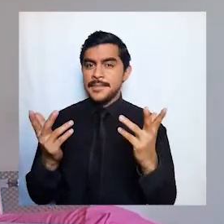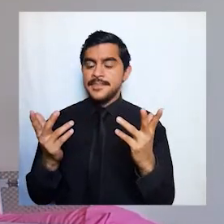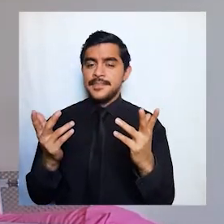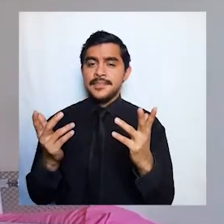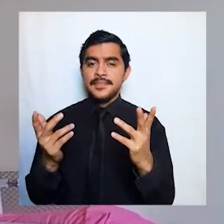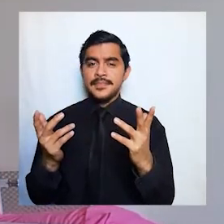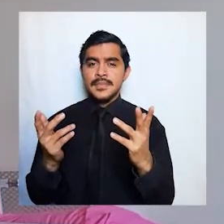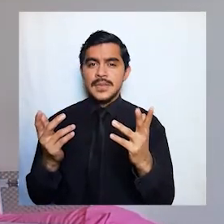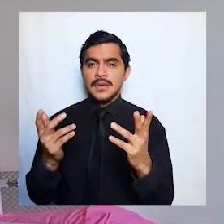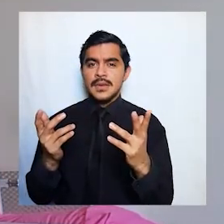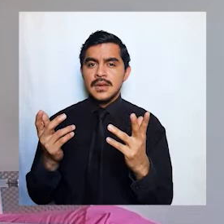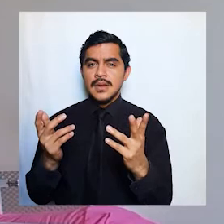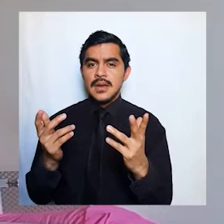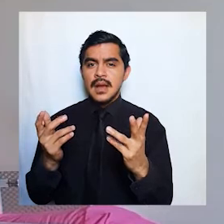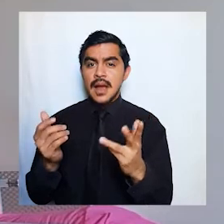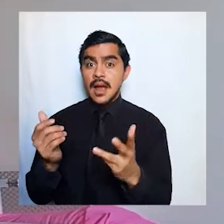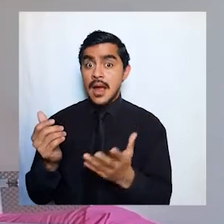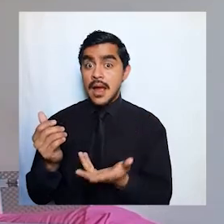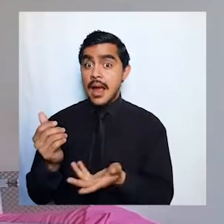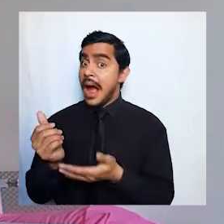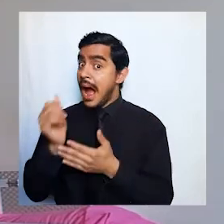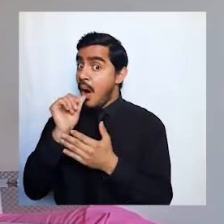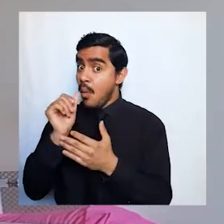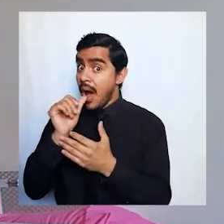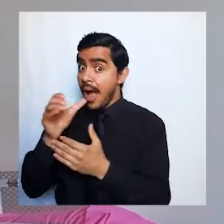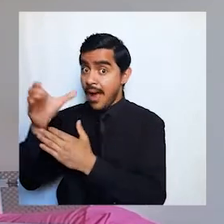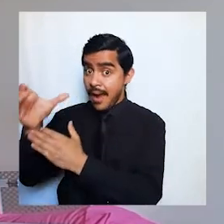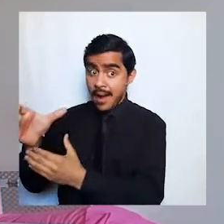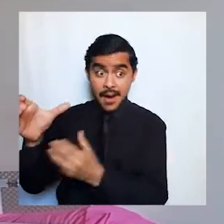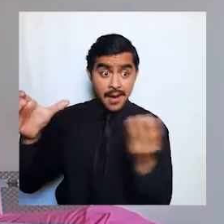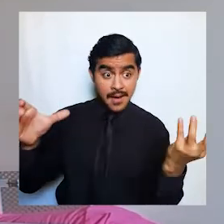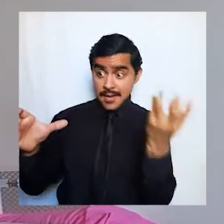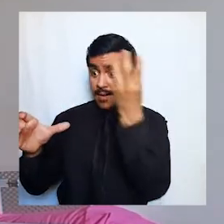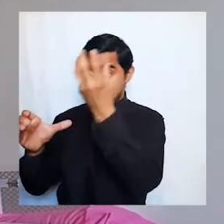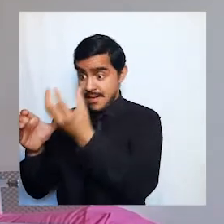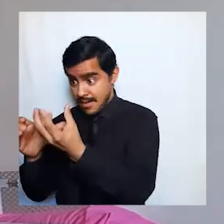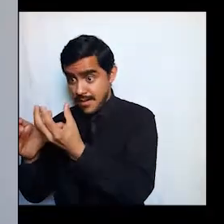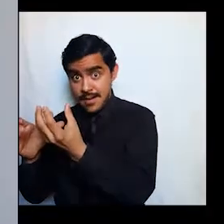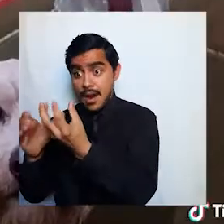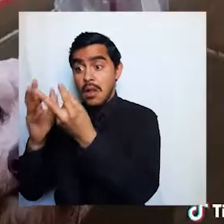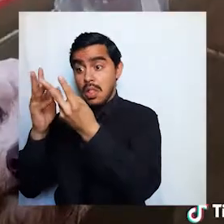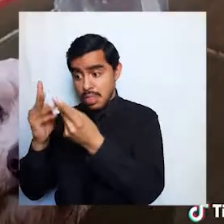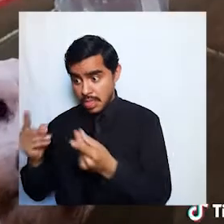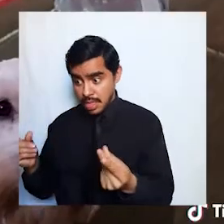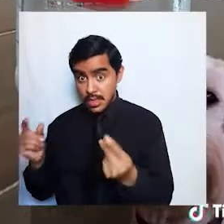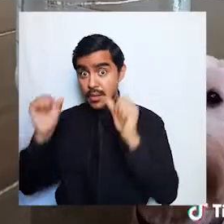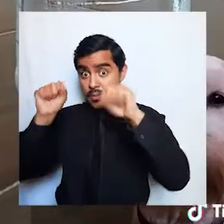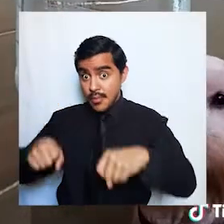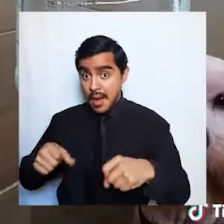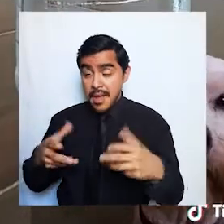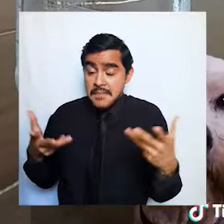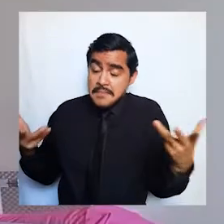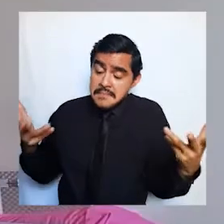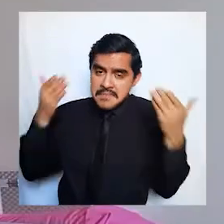como esto se derrite dentro de agua es posible eso? quien sabe